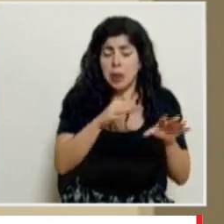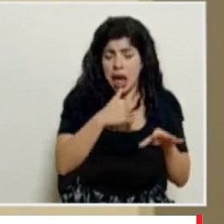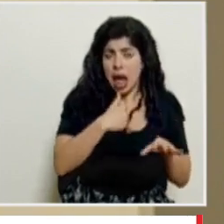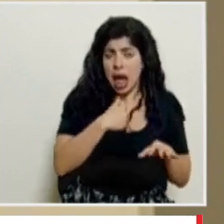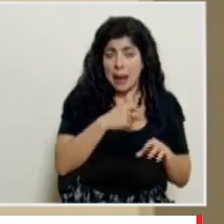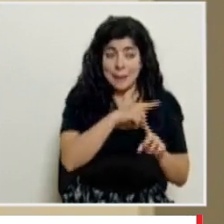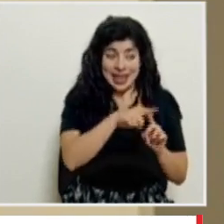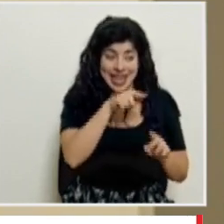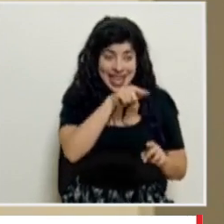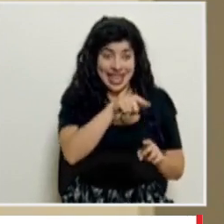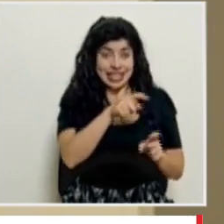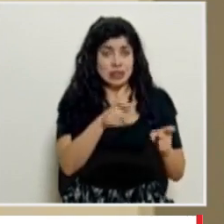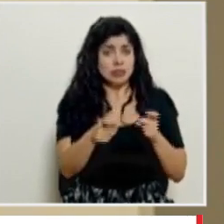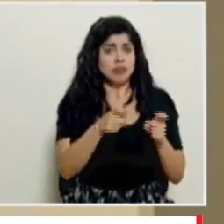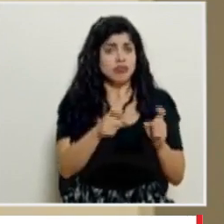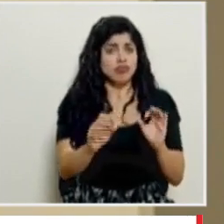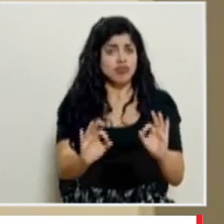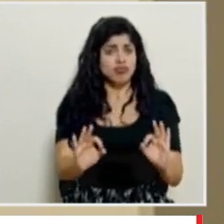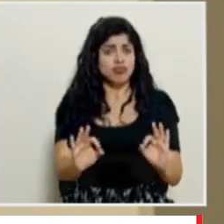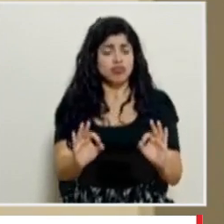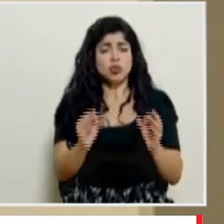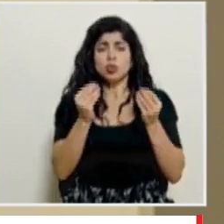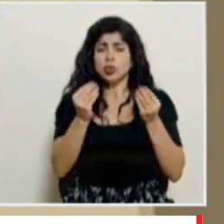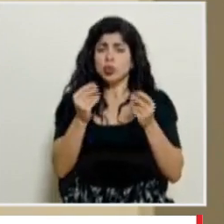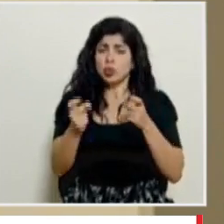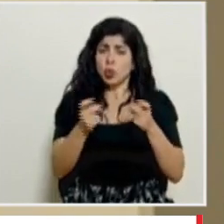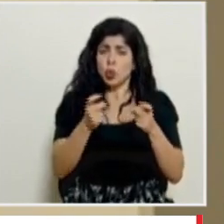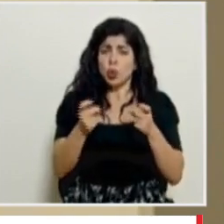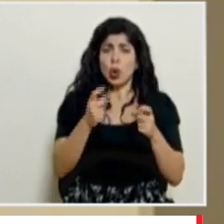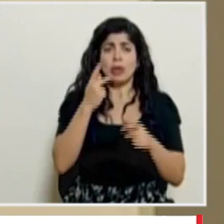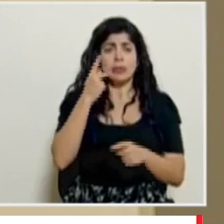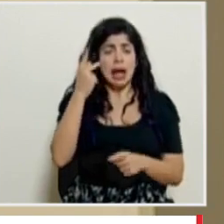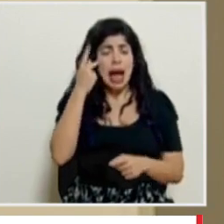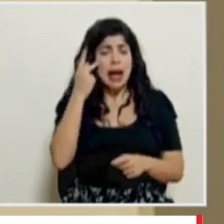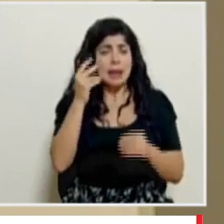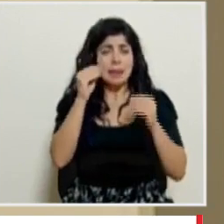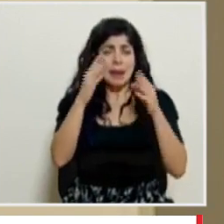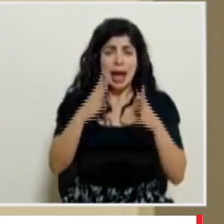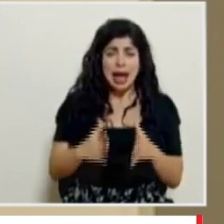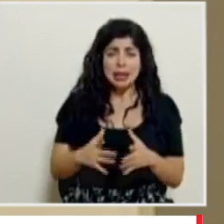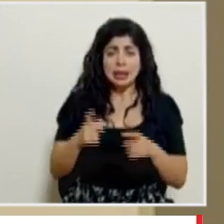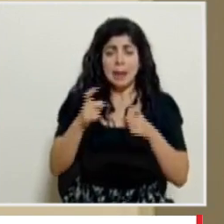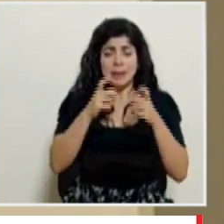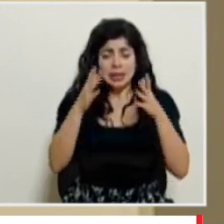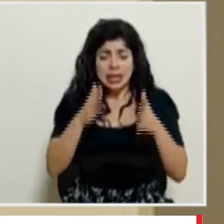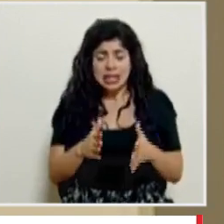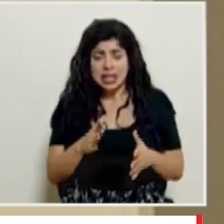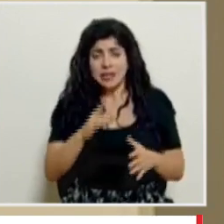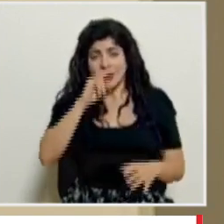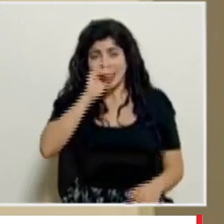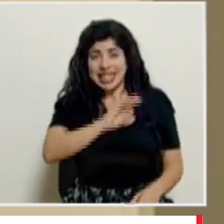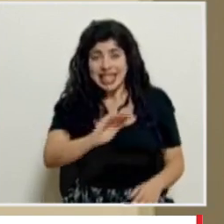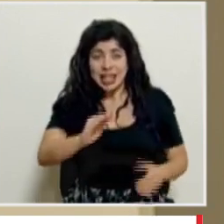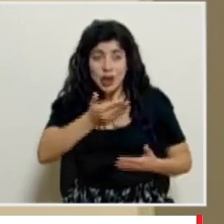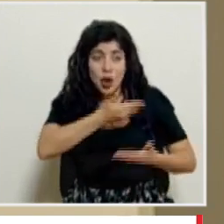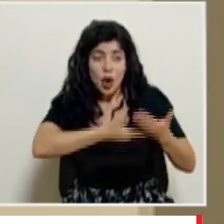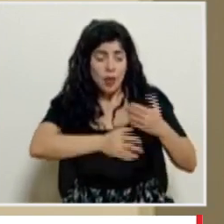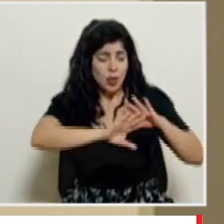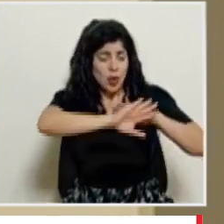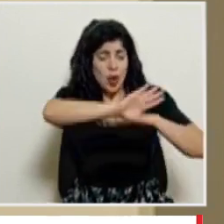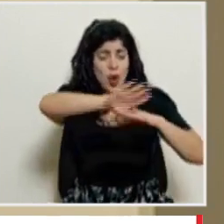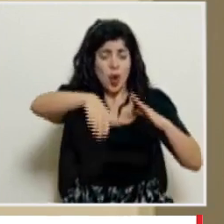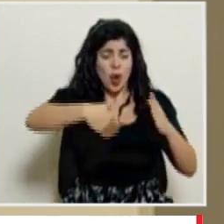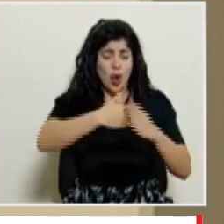pero ahí es un medio que ha estado muy controlado hay mucho mucho control de parte de los padres de parte de los maestros de los administrativos de los mismos niños que están colaborando todo